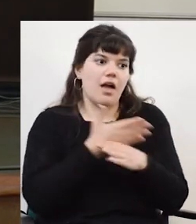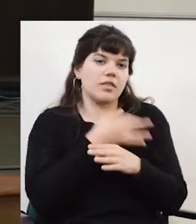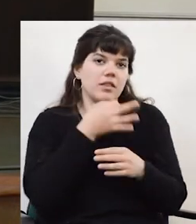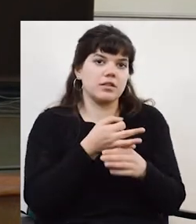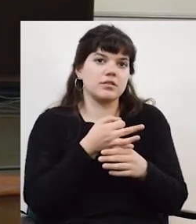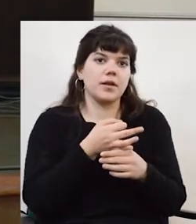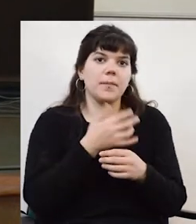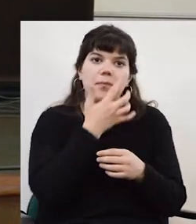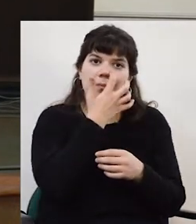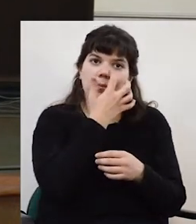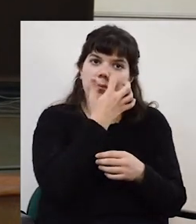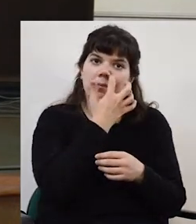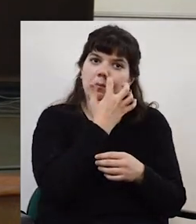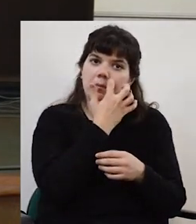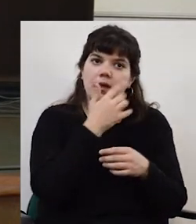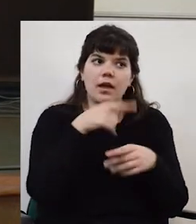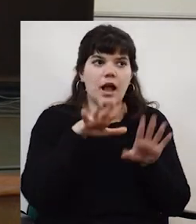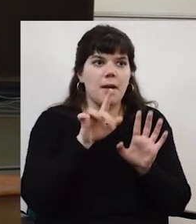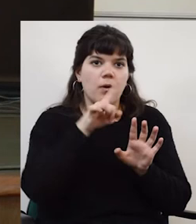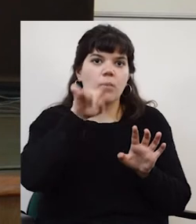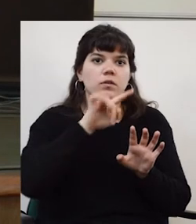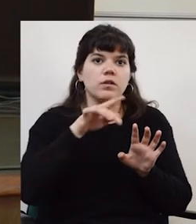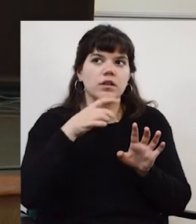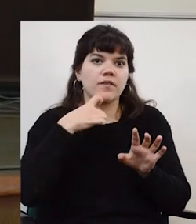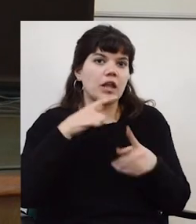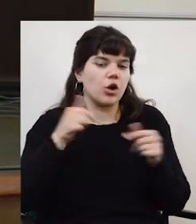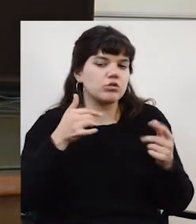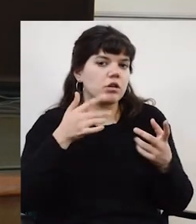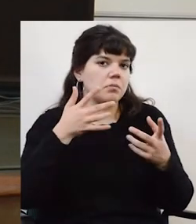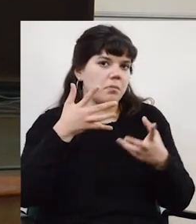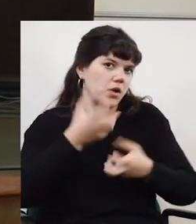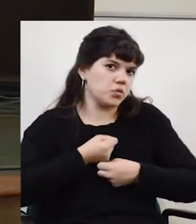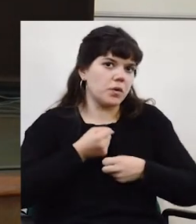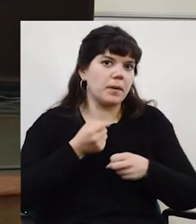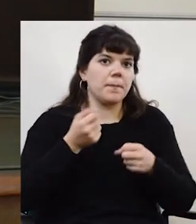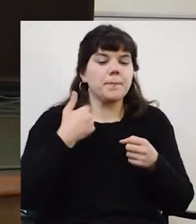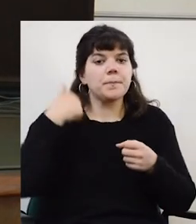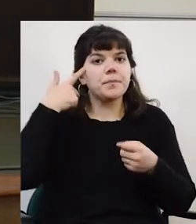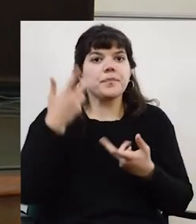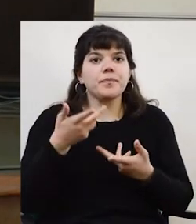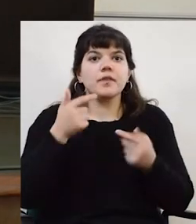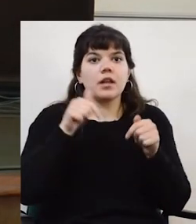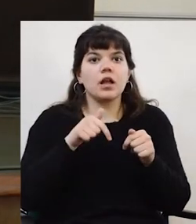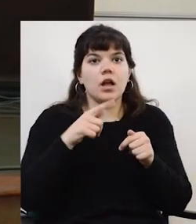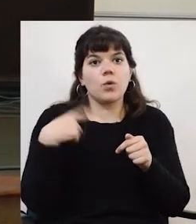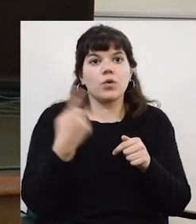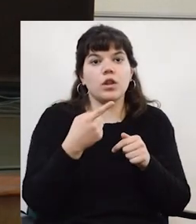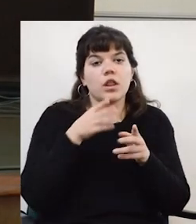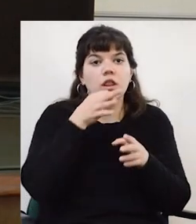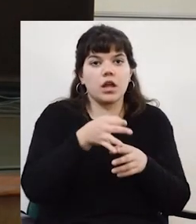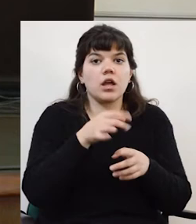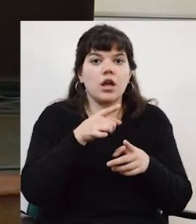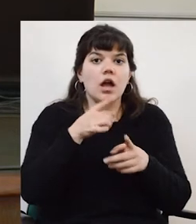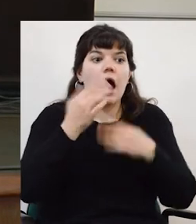integrado. Entonces, por ahí ustedes si es así y otras cosas que cumplimentan ahora. Me parece que parte de lo que dijeron nos